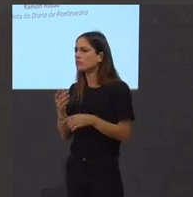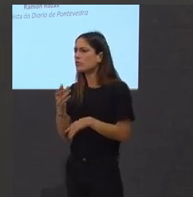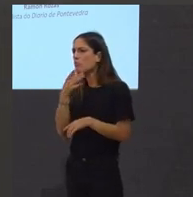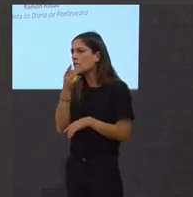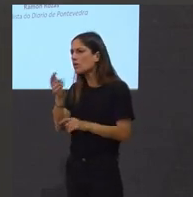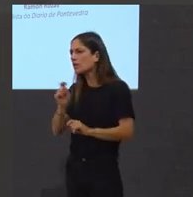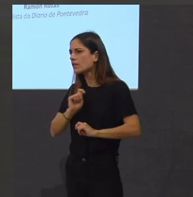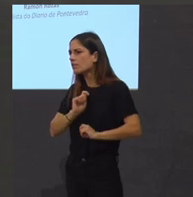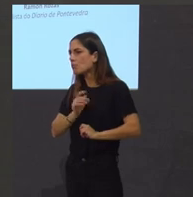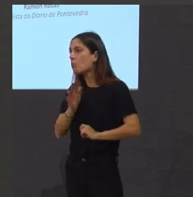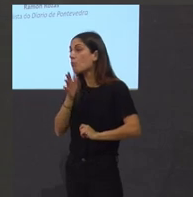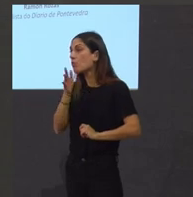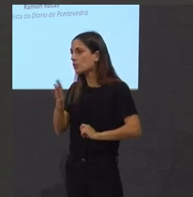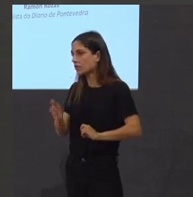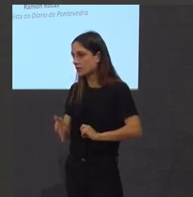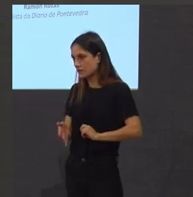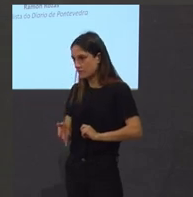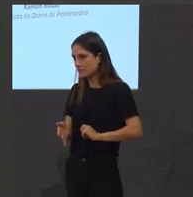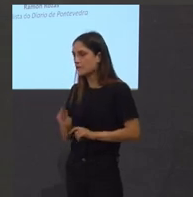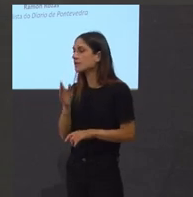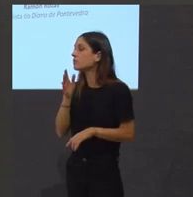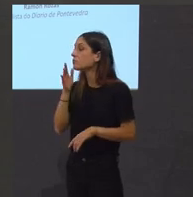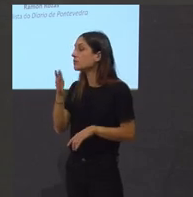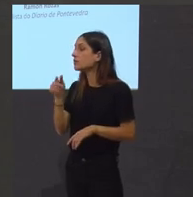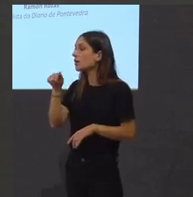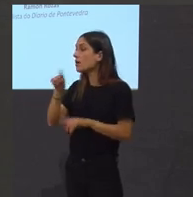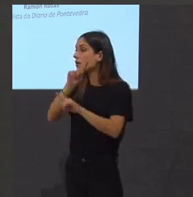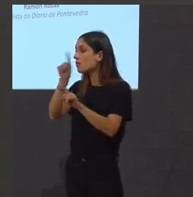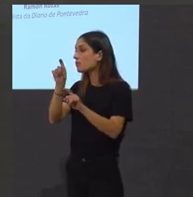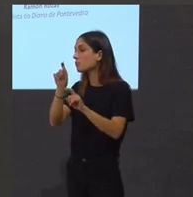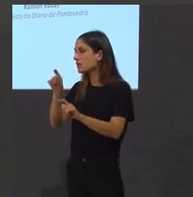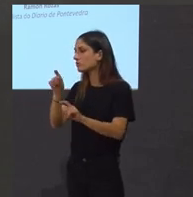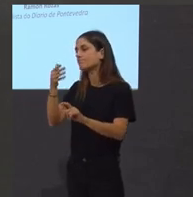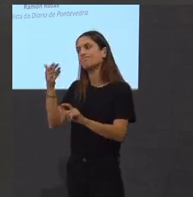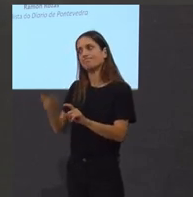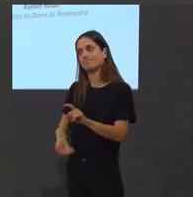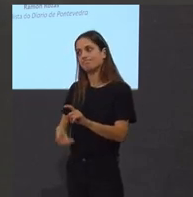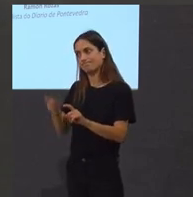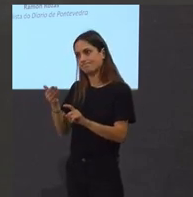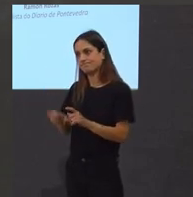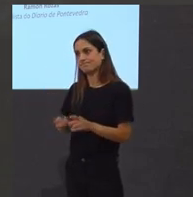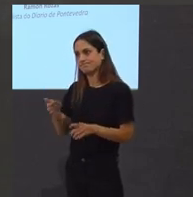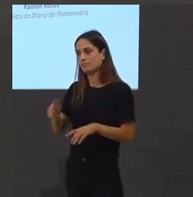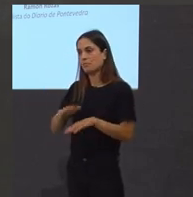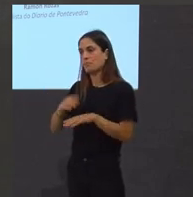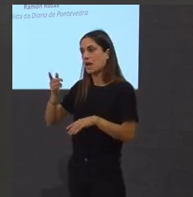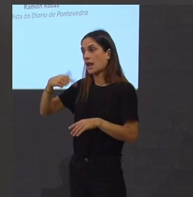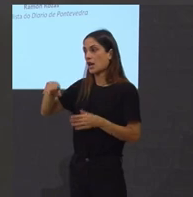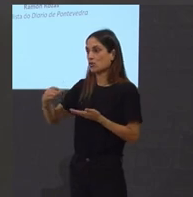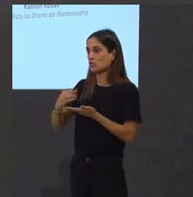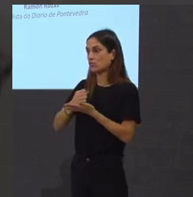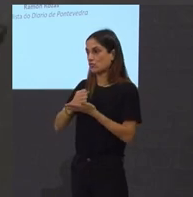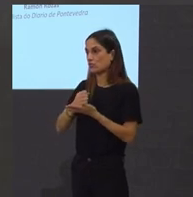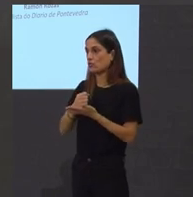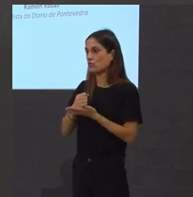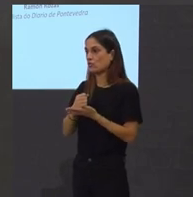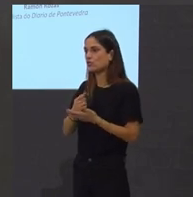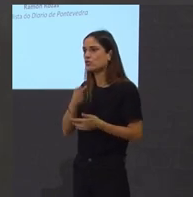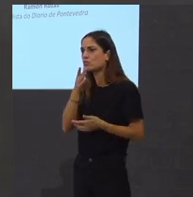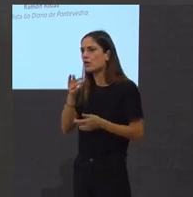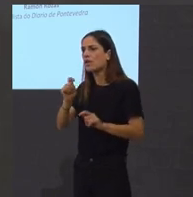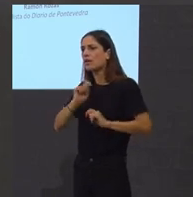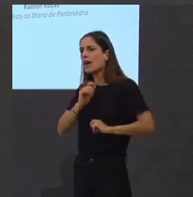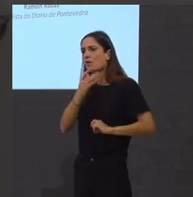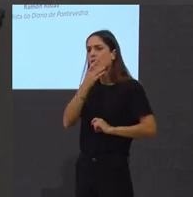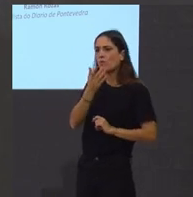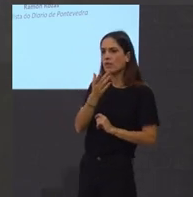pregunta é moi potente para nós. Moi, moi potente. Que é exactamente o que nos avergoña